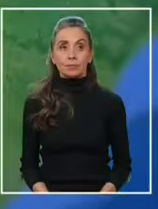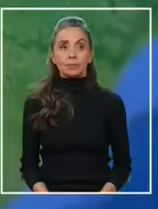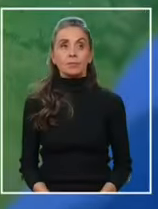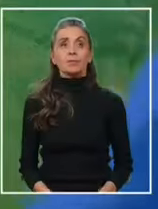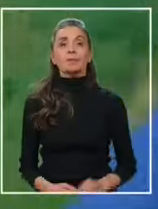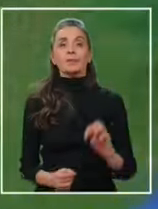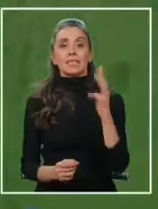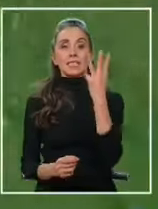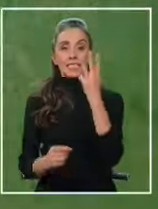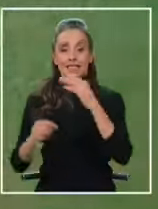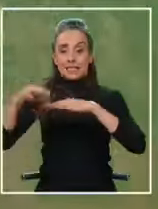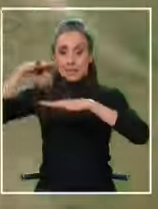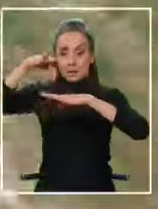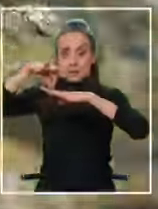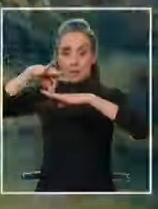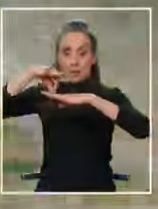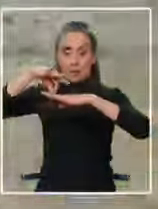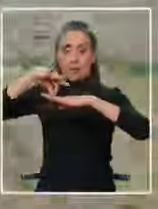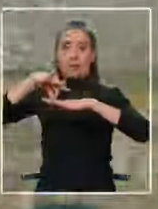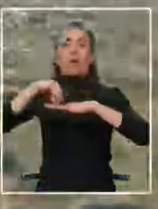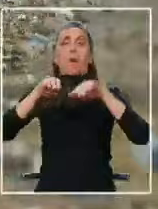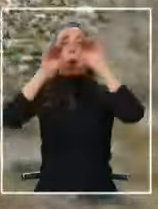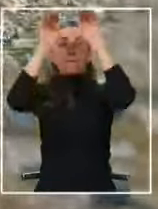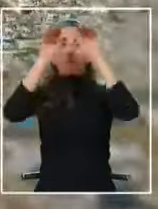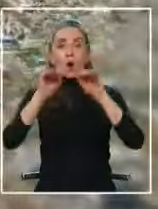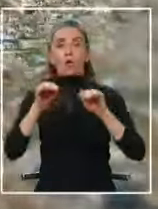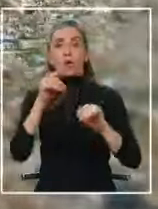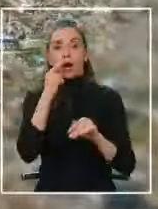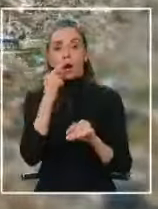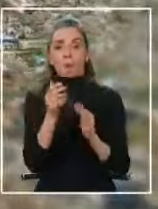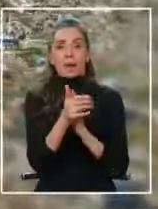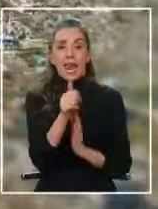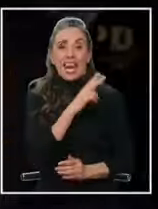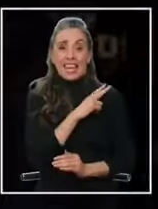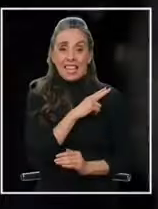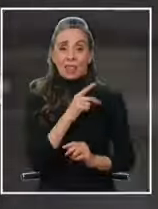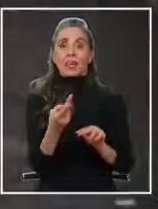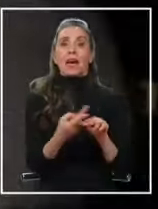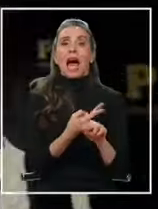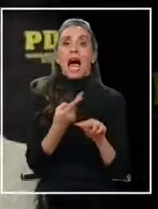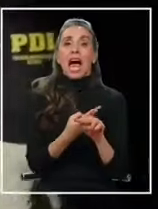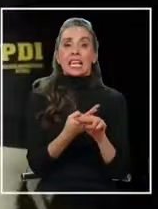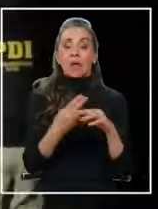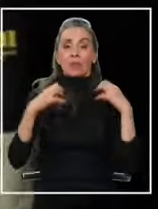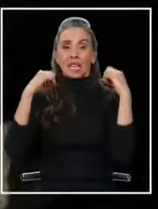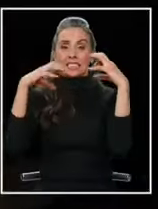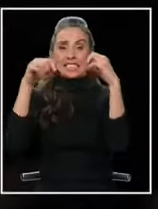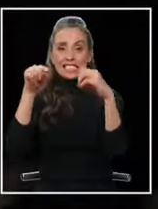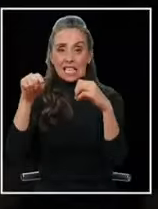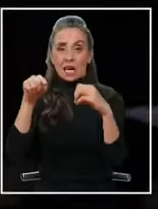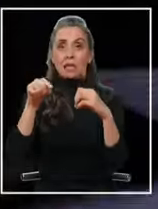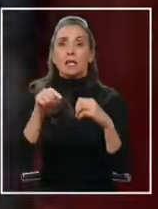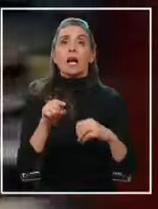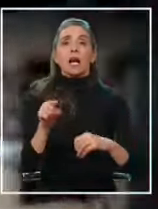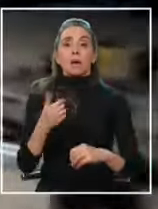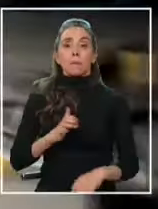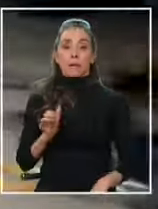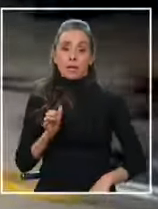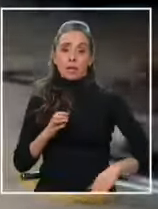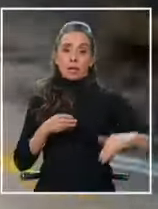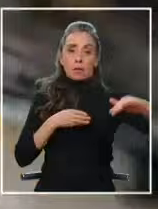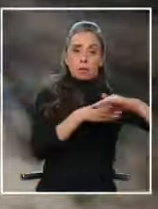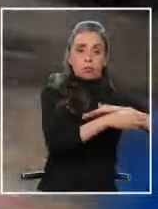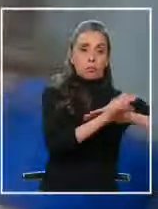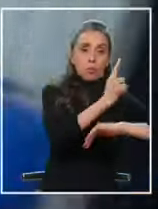tercer punto de interés una bodega que el líder arrendaba en la cisterna todos estos lugares son allanados por la PDI